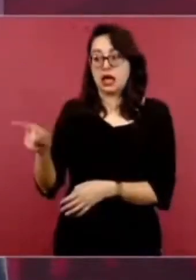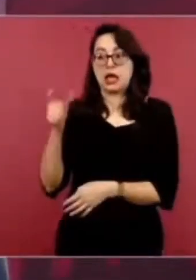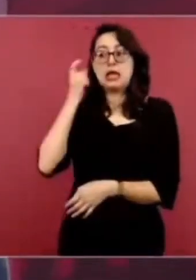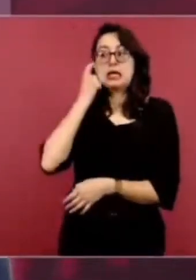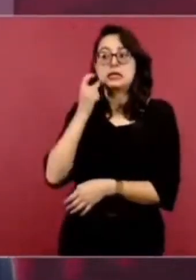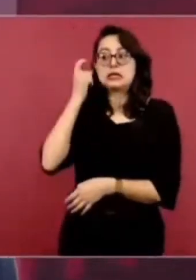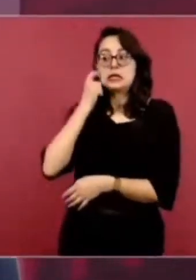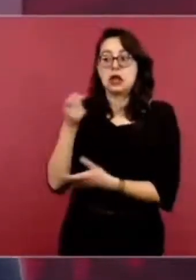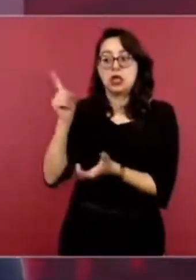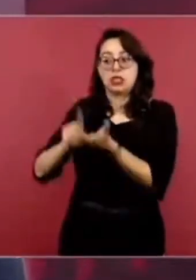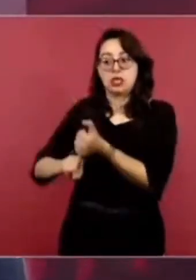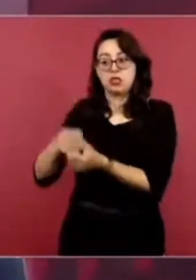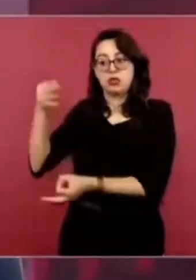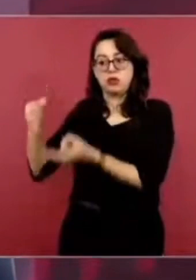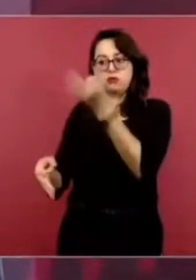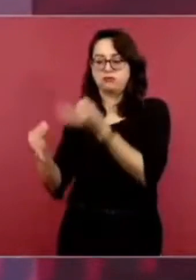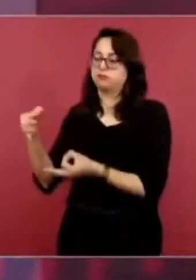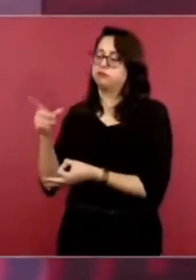caso.